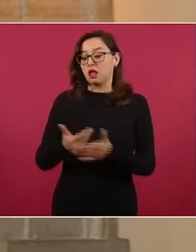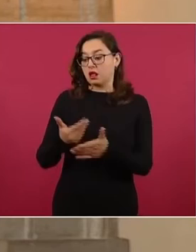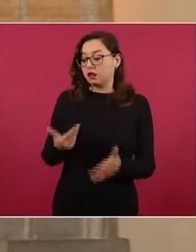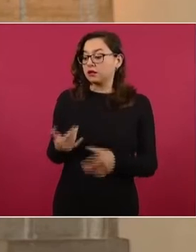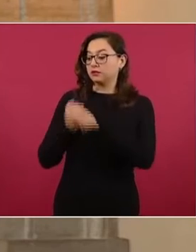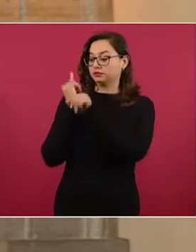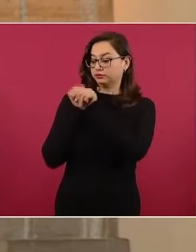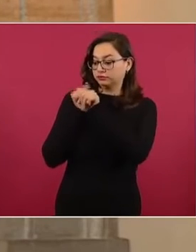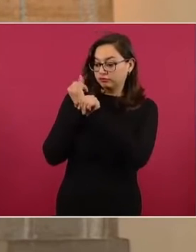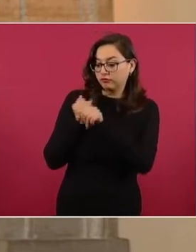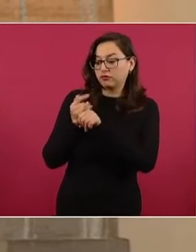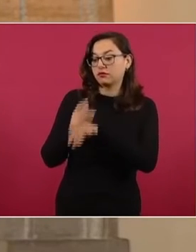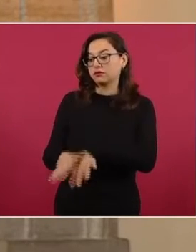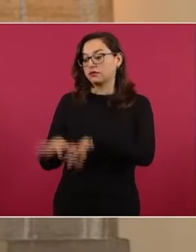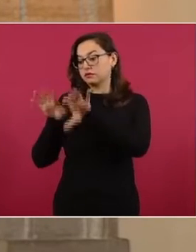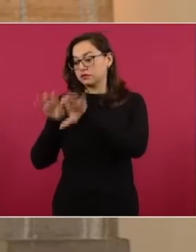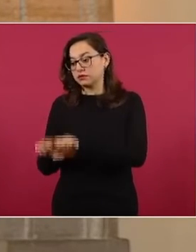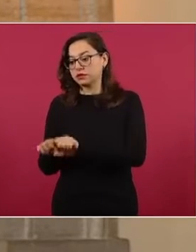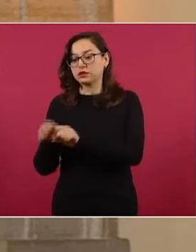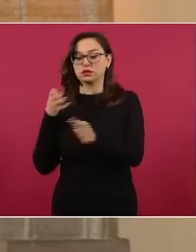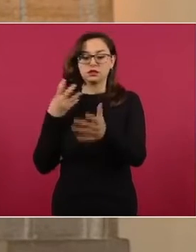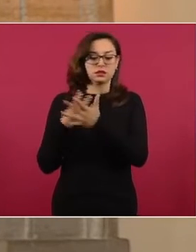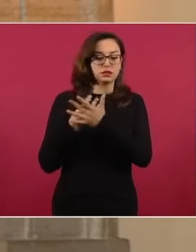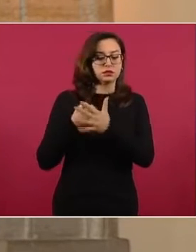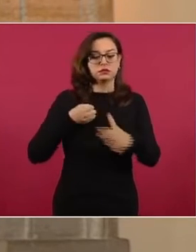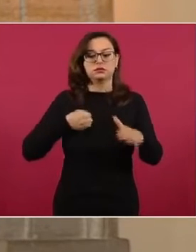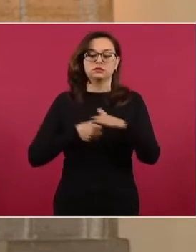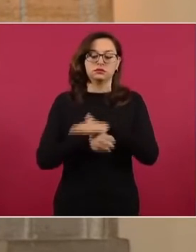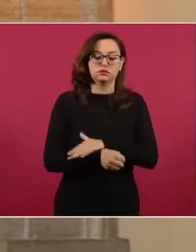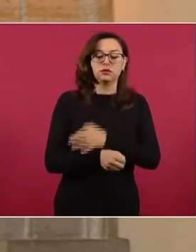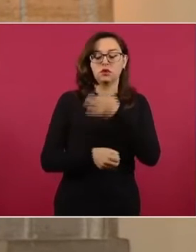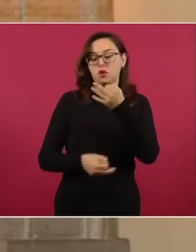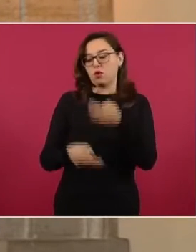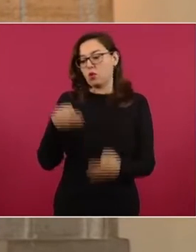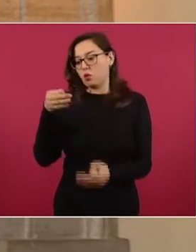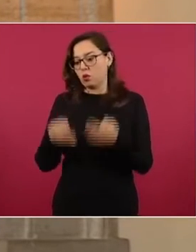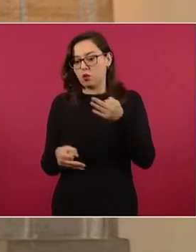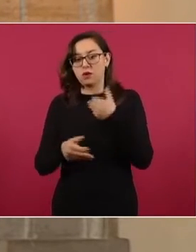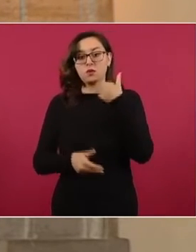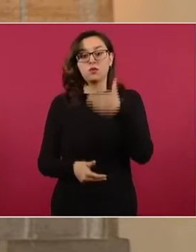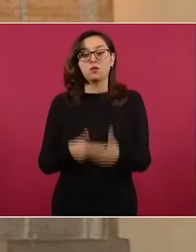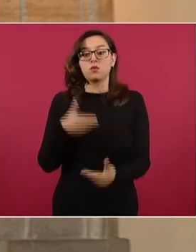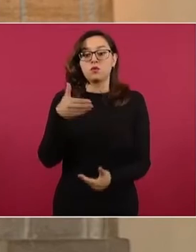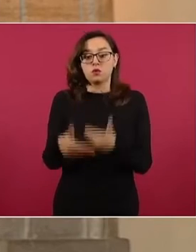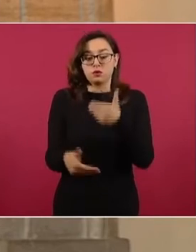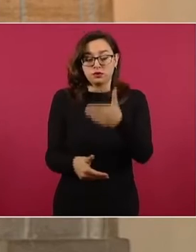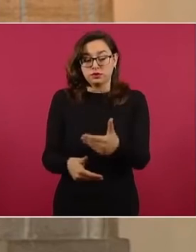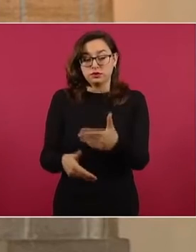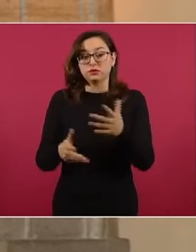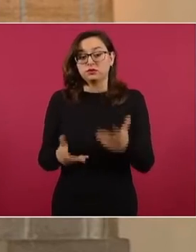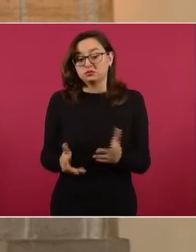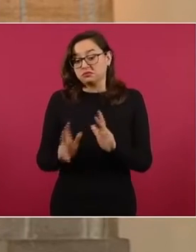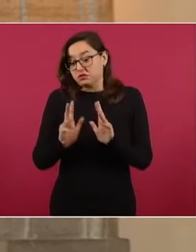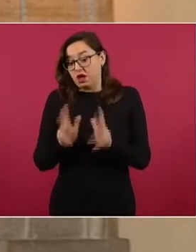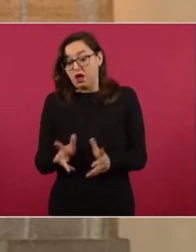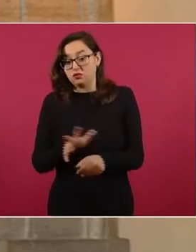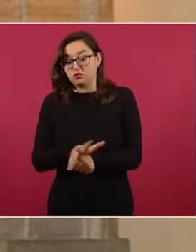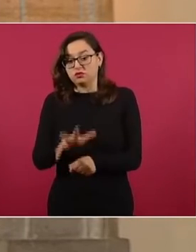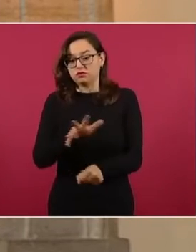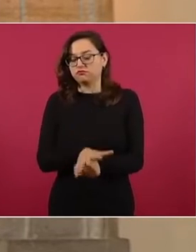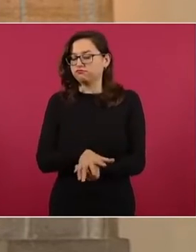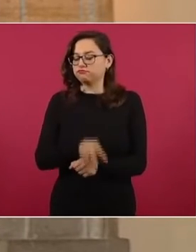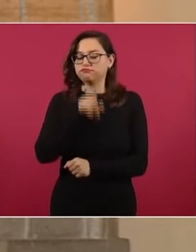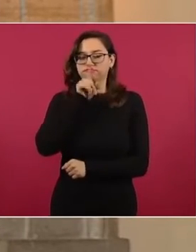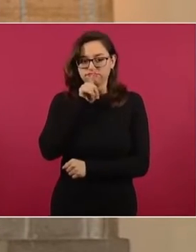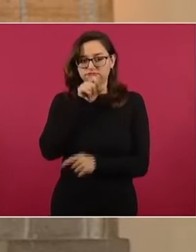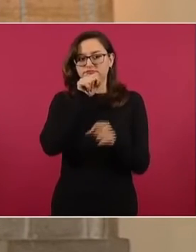la vinculación a proceso de los presuntos responsables, sino también obtener sentencias condenatorias por